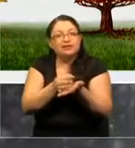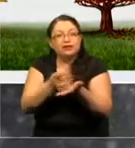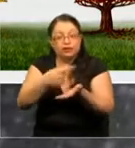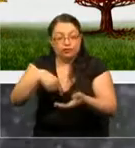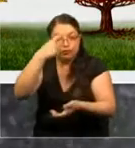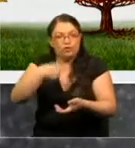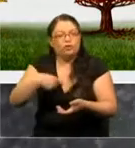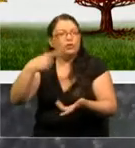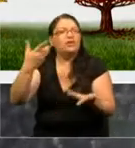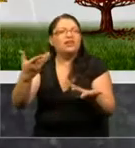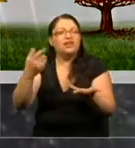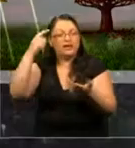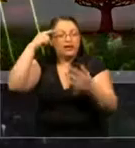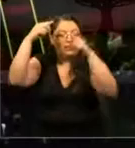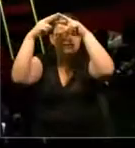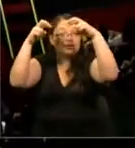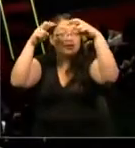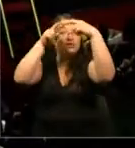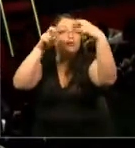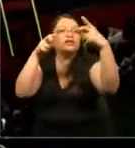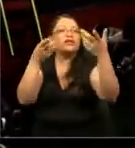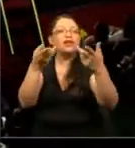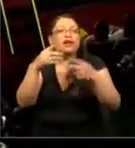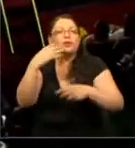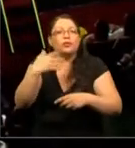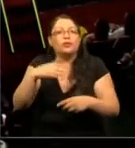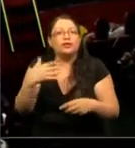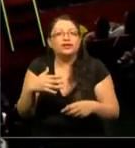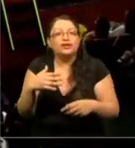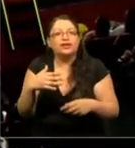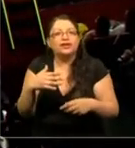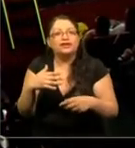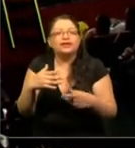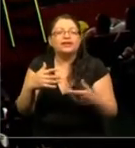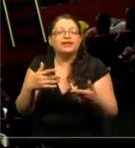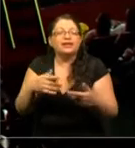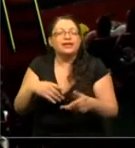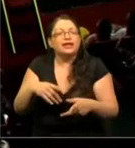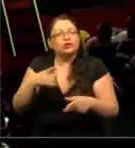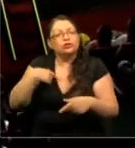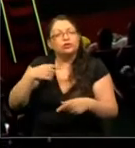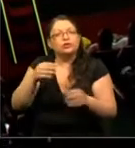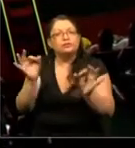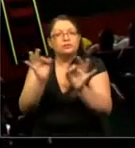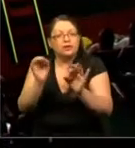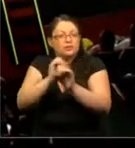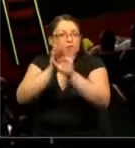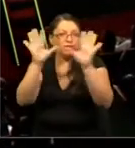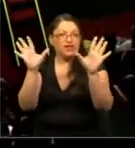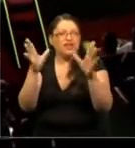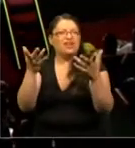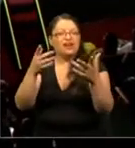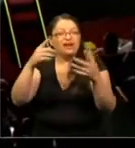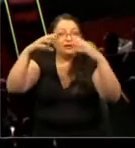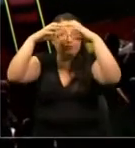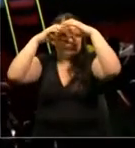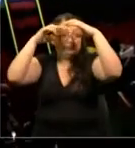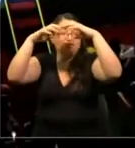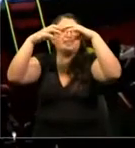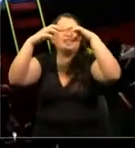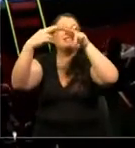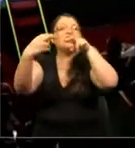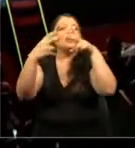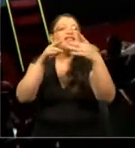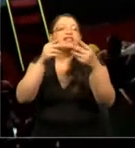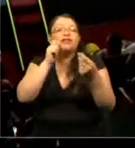que son las neuronas, que es importante dejarla muy explícita. Y es que las neuronas tienen nuestra